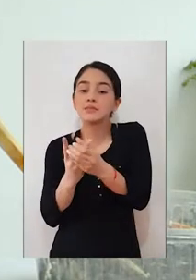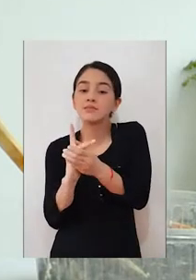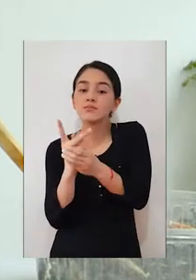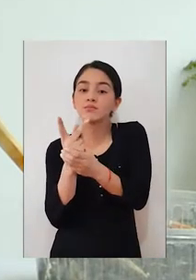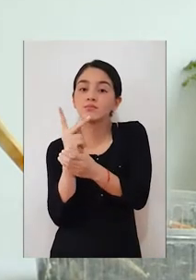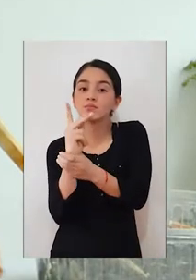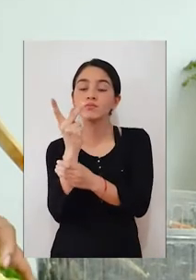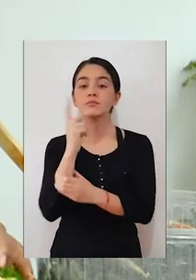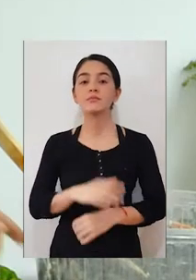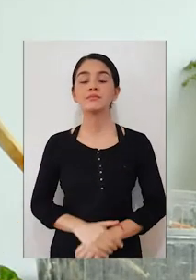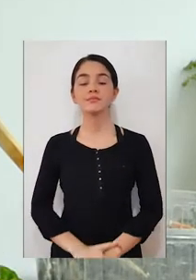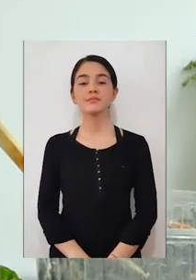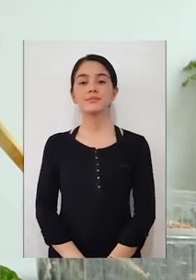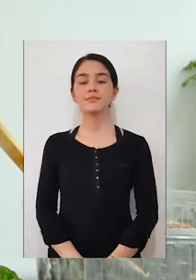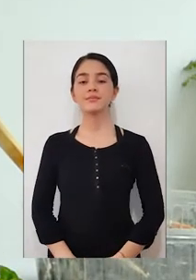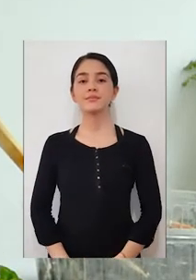tierra. ¿Sí?